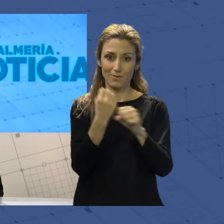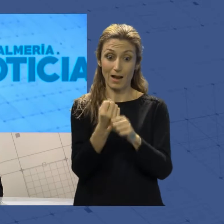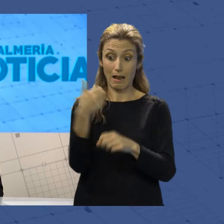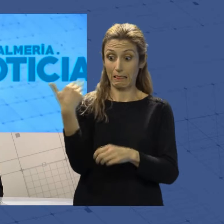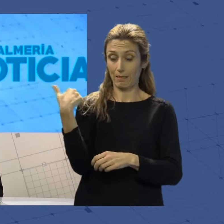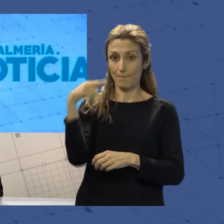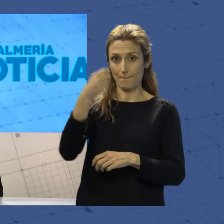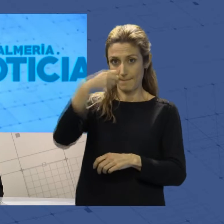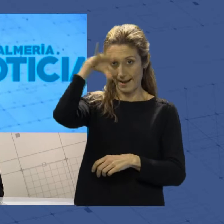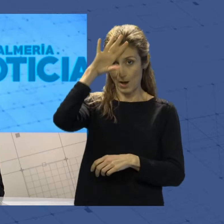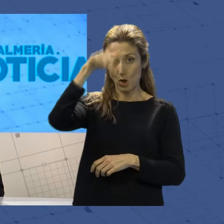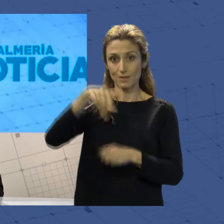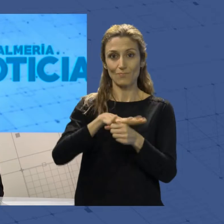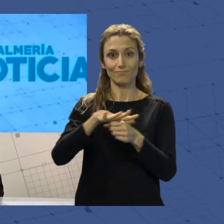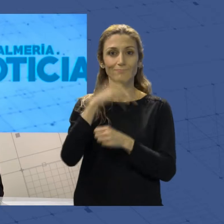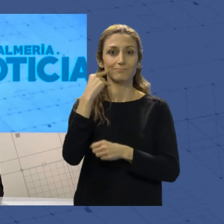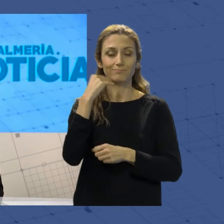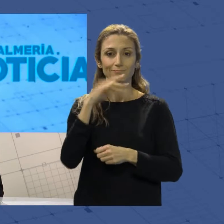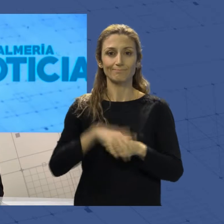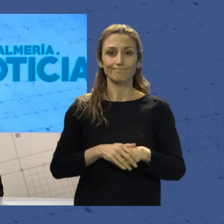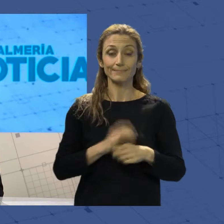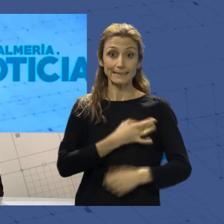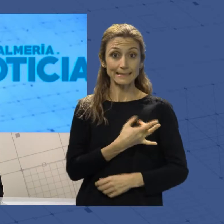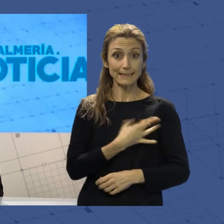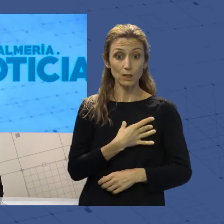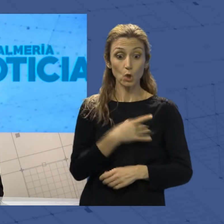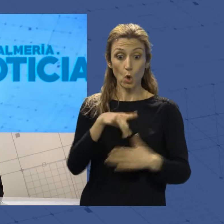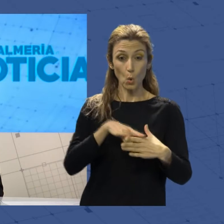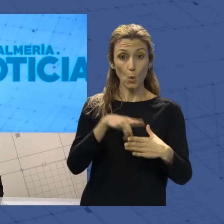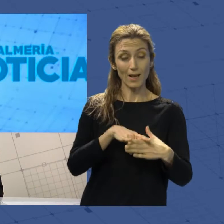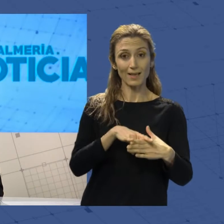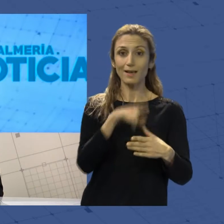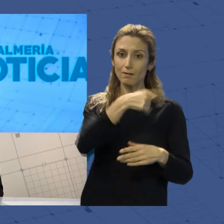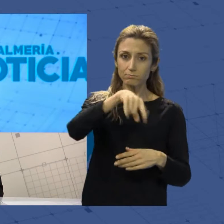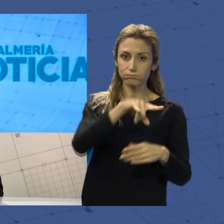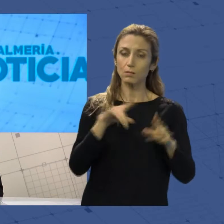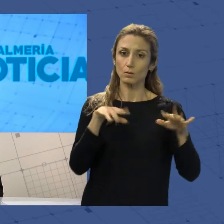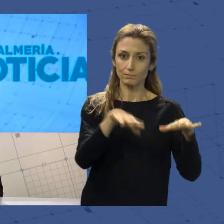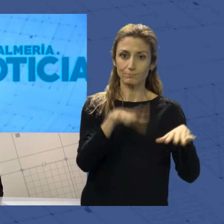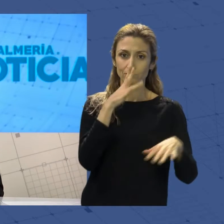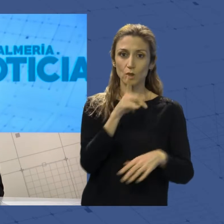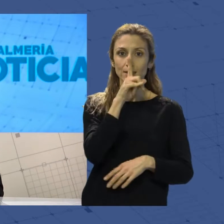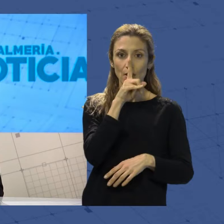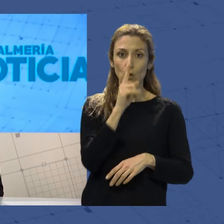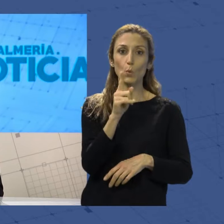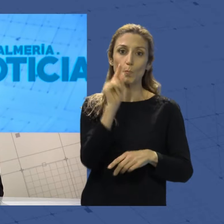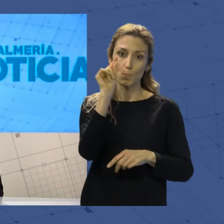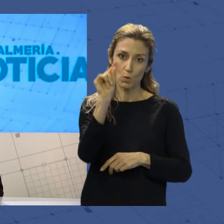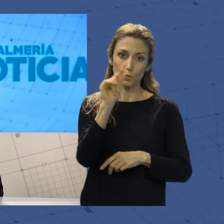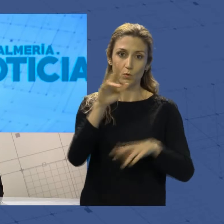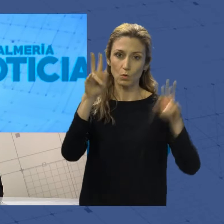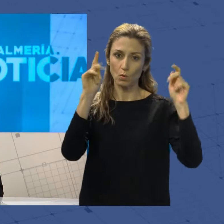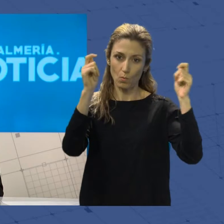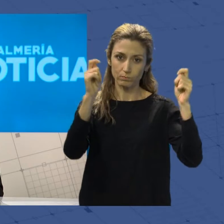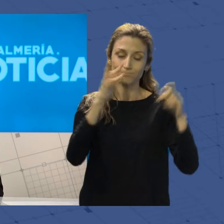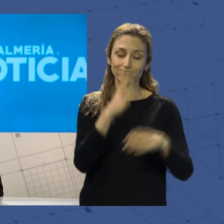enero en nuestra provincia. Los sindicatos guardaron el lunes un minuto de silencio por esos dos fallecimientos y reivindicaron